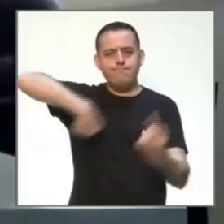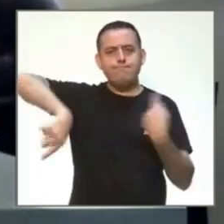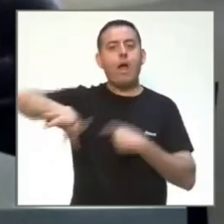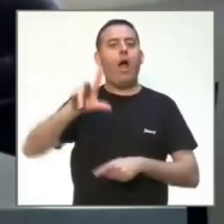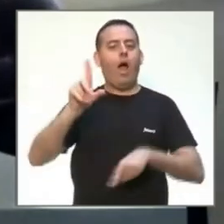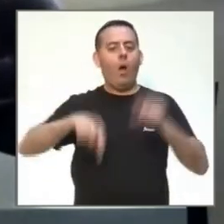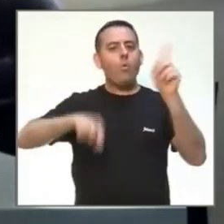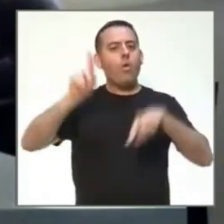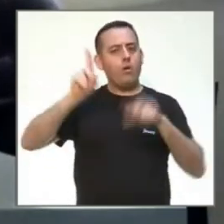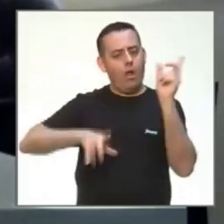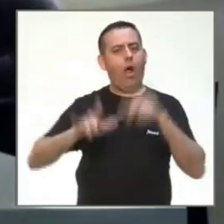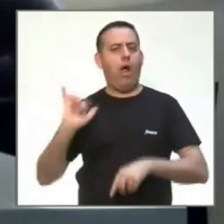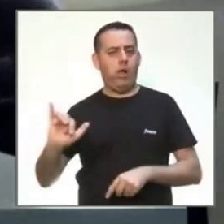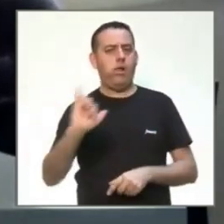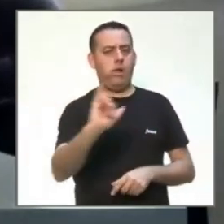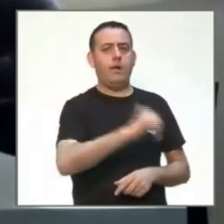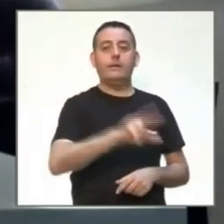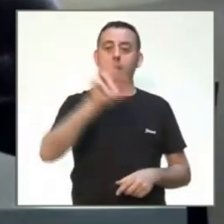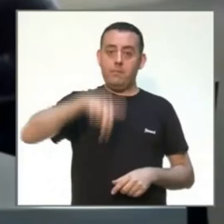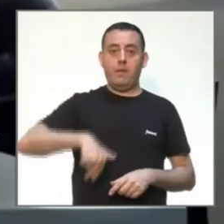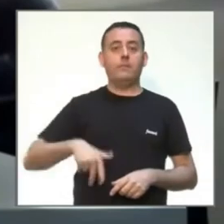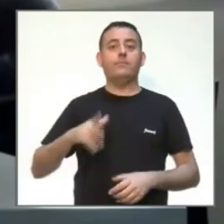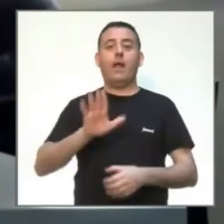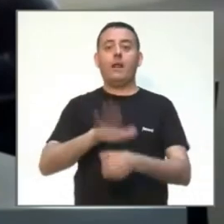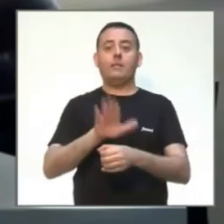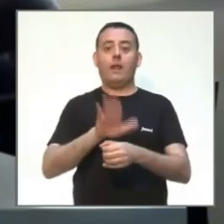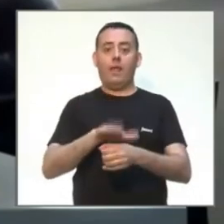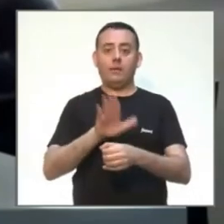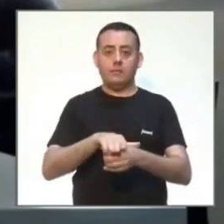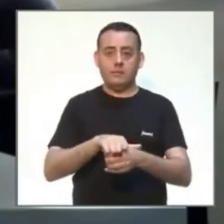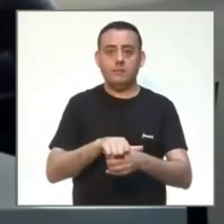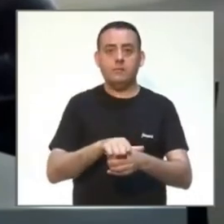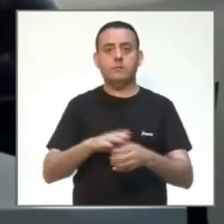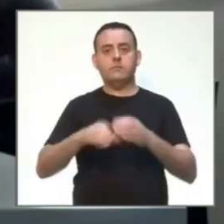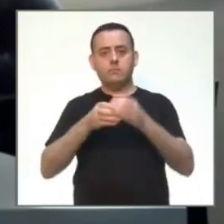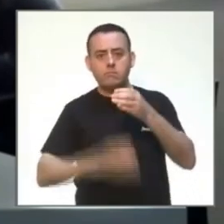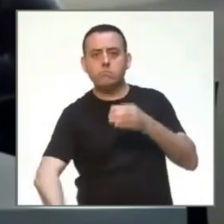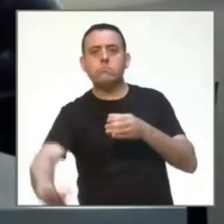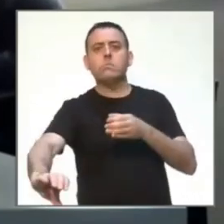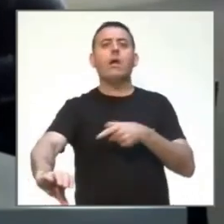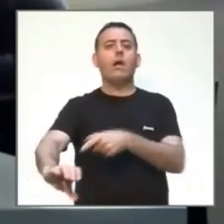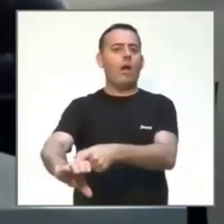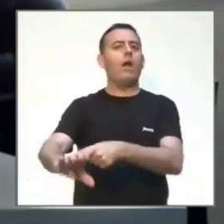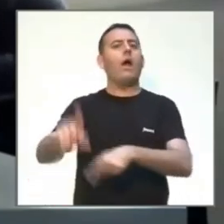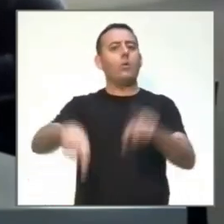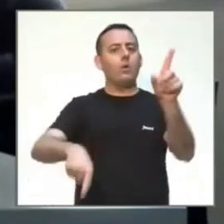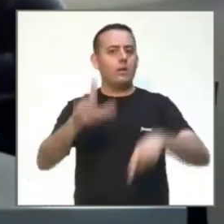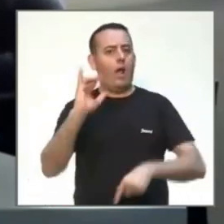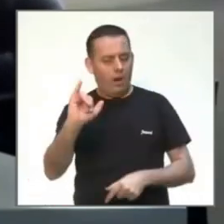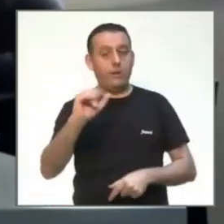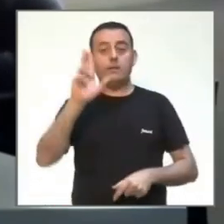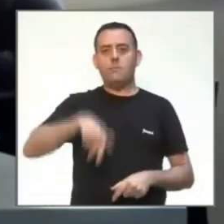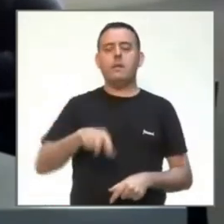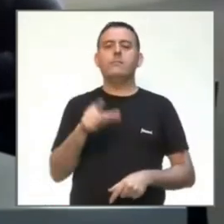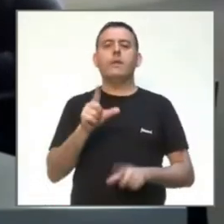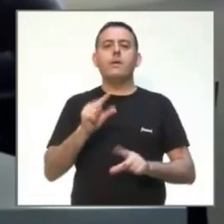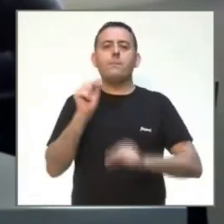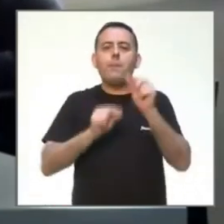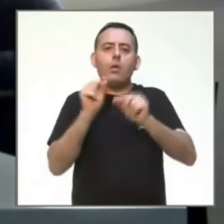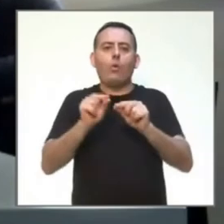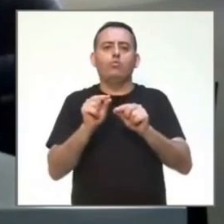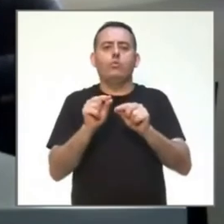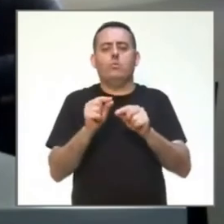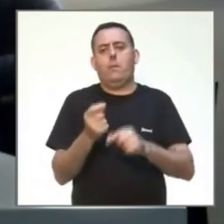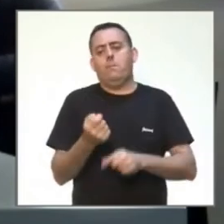determinar qué hay y, además, determinar la cantidad de unidades genómicas del virus que hay. O que nos permitiría decir